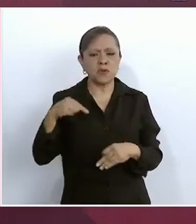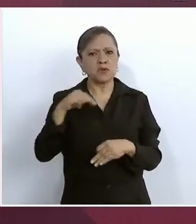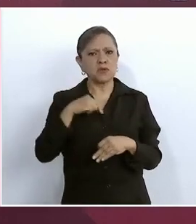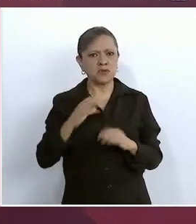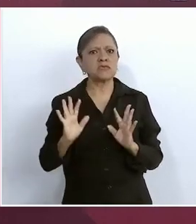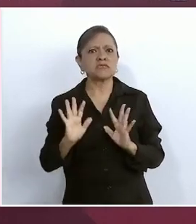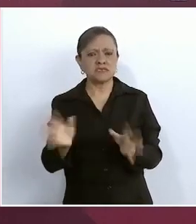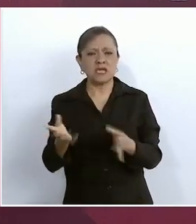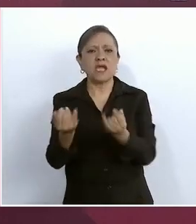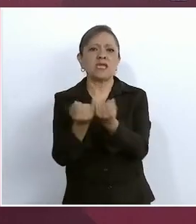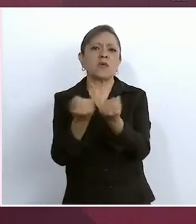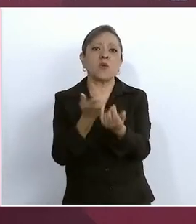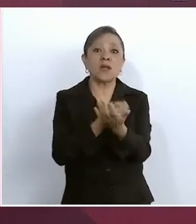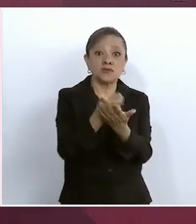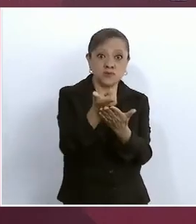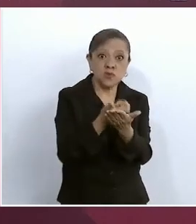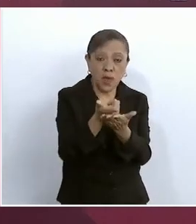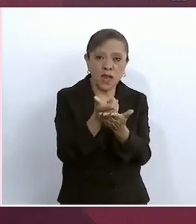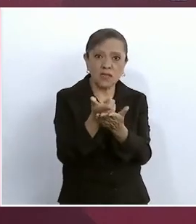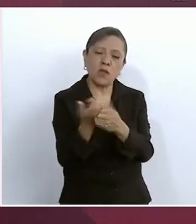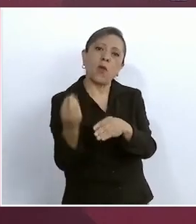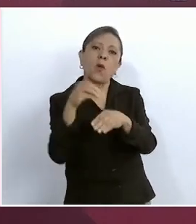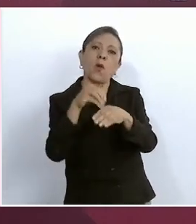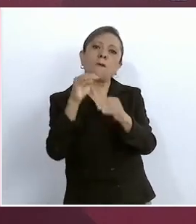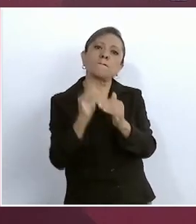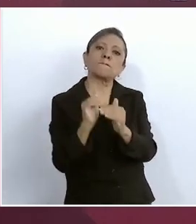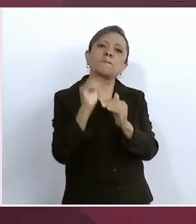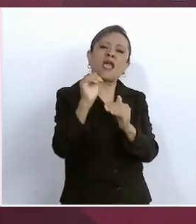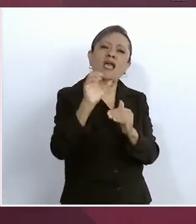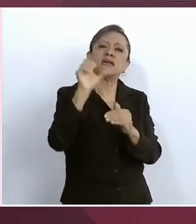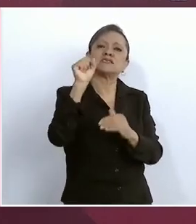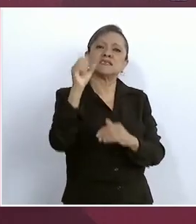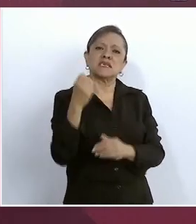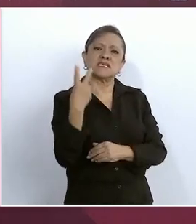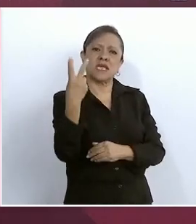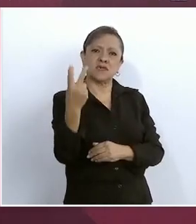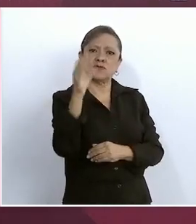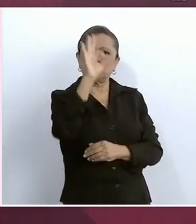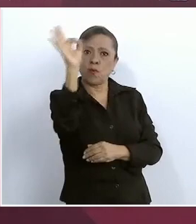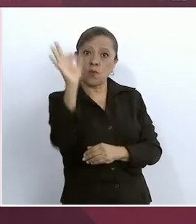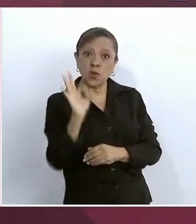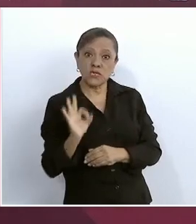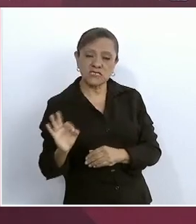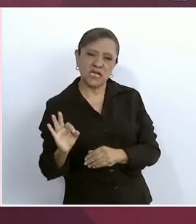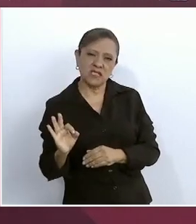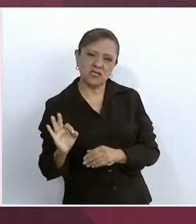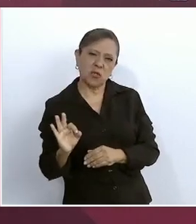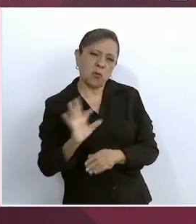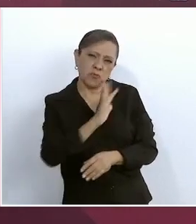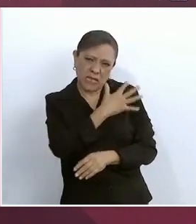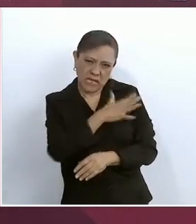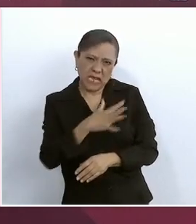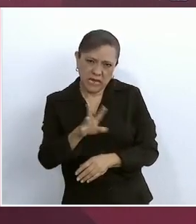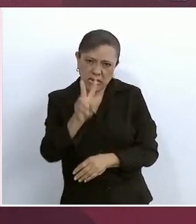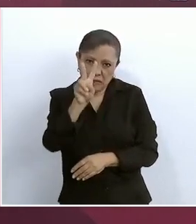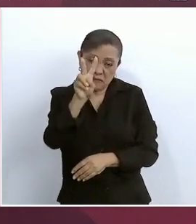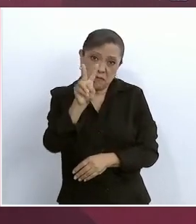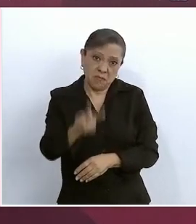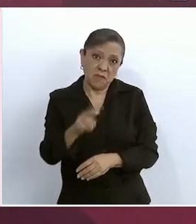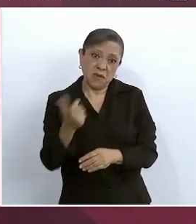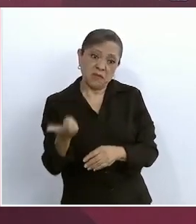aumentado el salario mínimo en 62% en términos reales